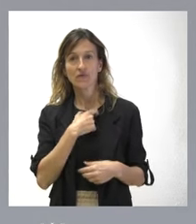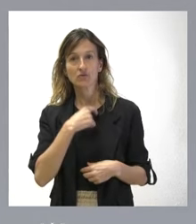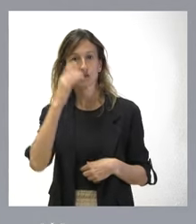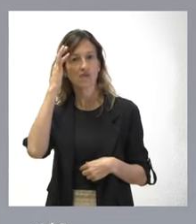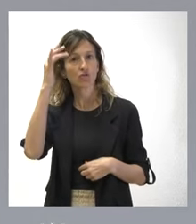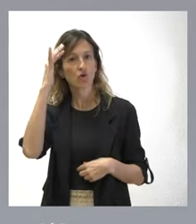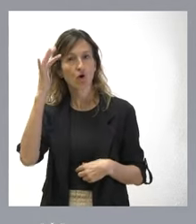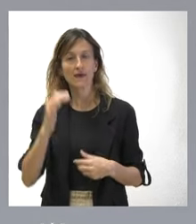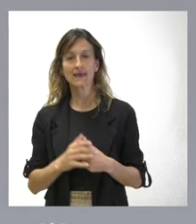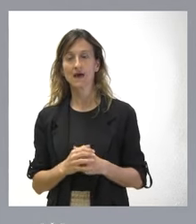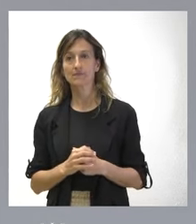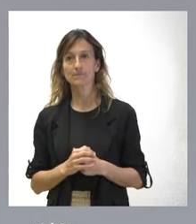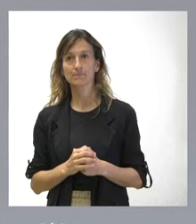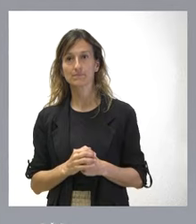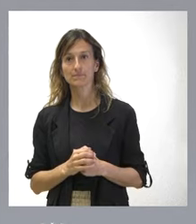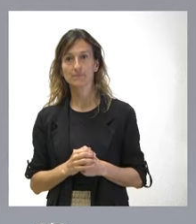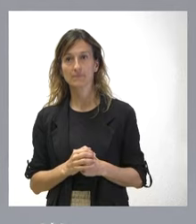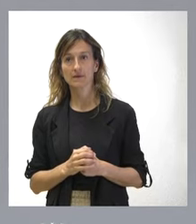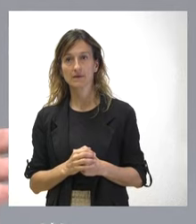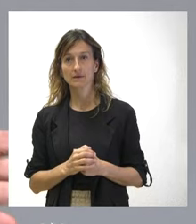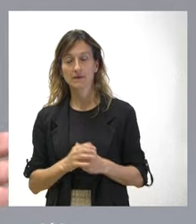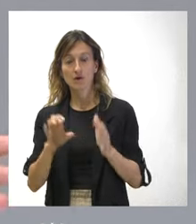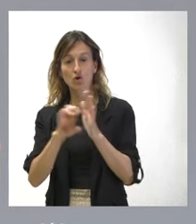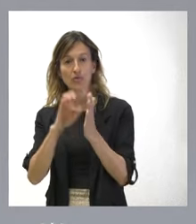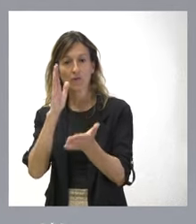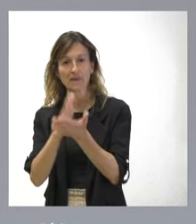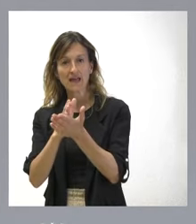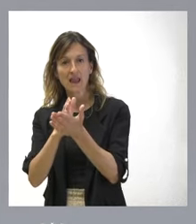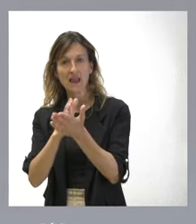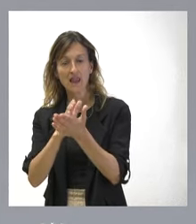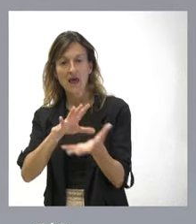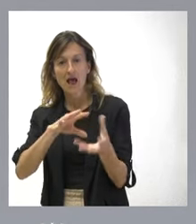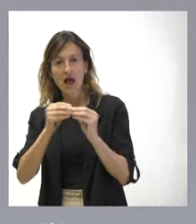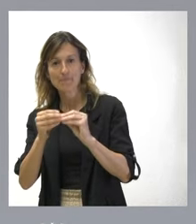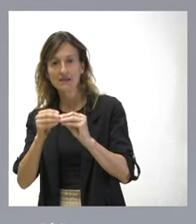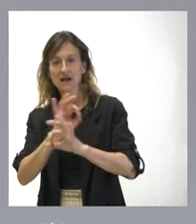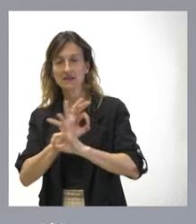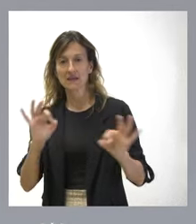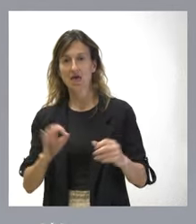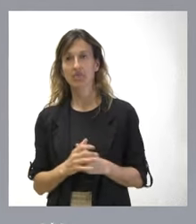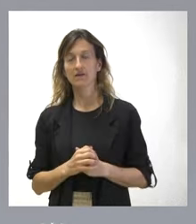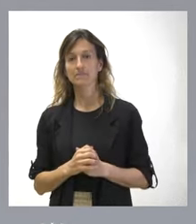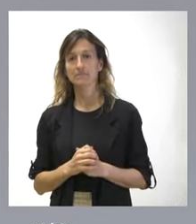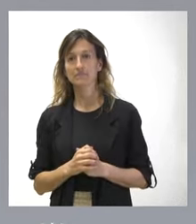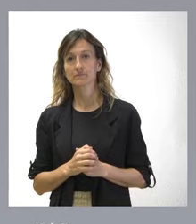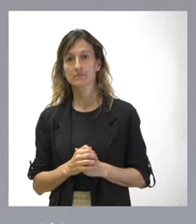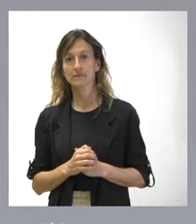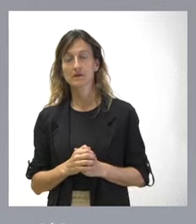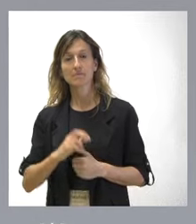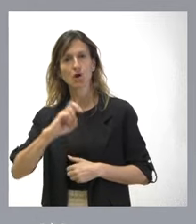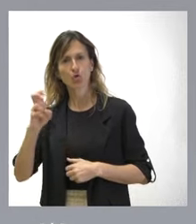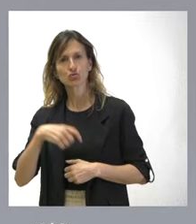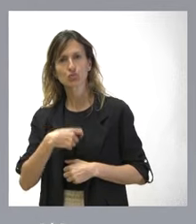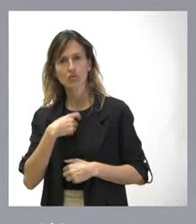y a los que no se les va a aplicar el Código Penal en ningún sentido, ni en la pena ni en haber cometido el hecho, frente a aquellos otros